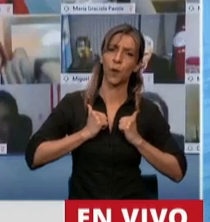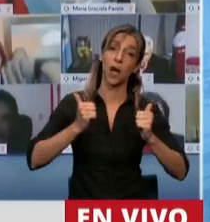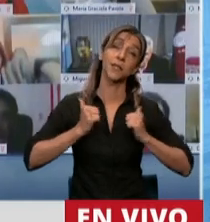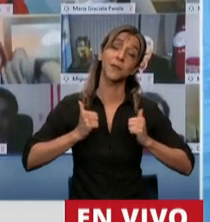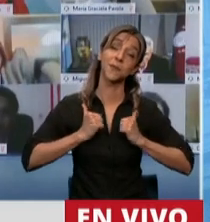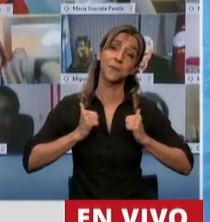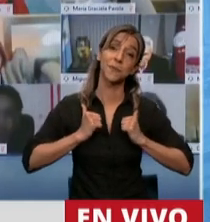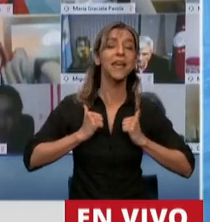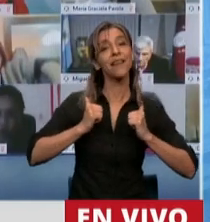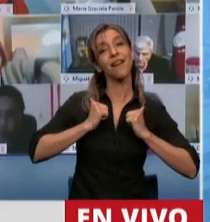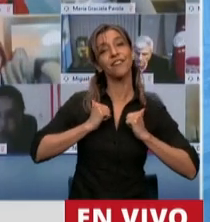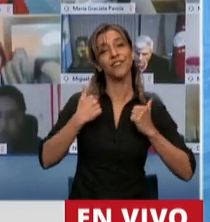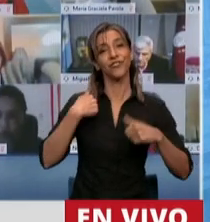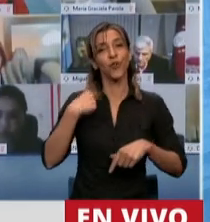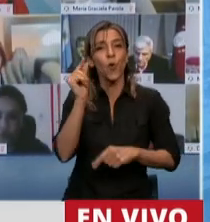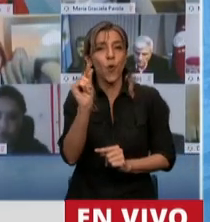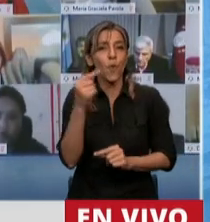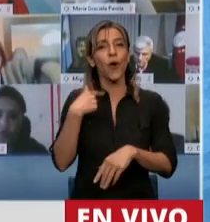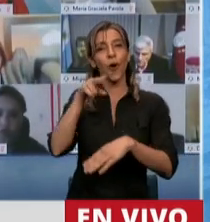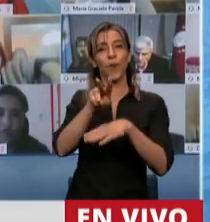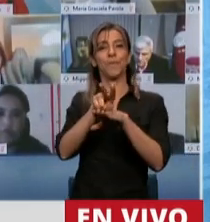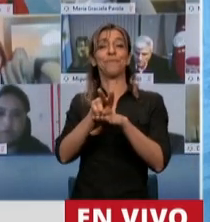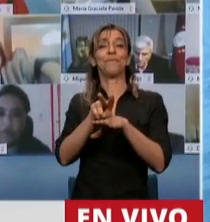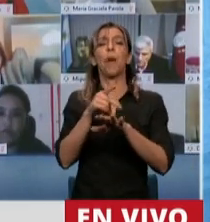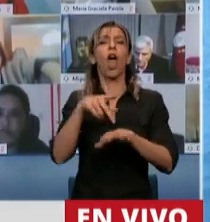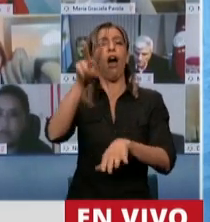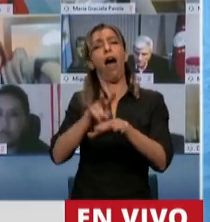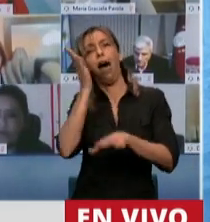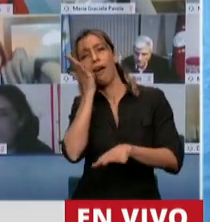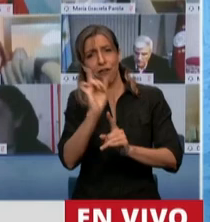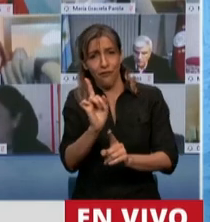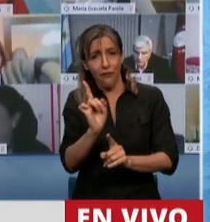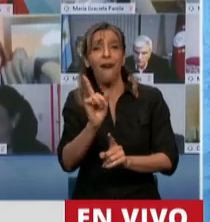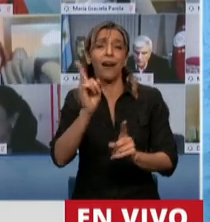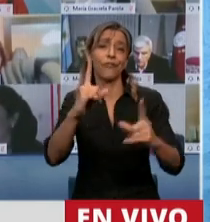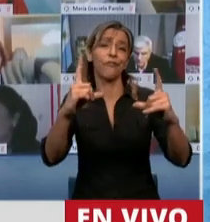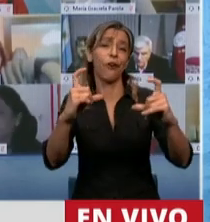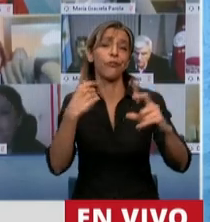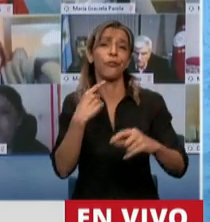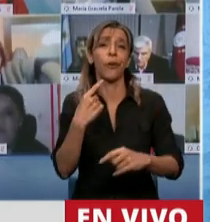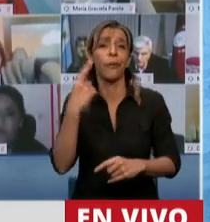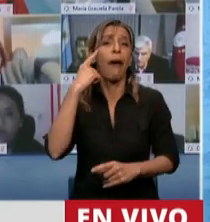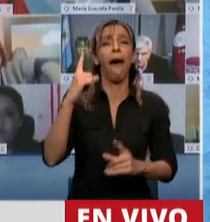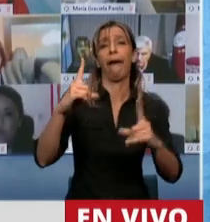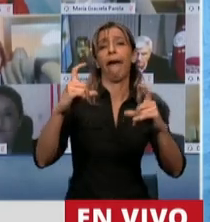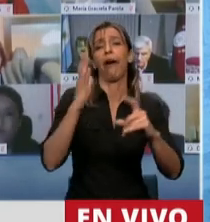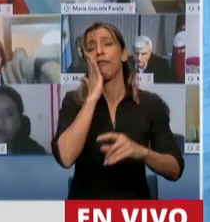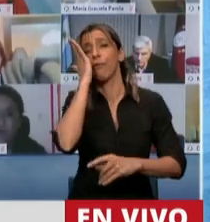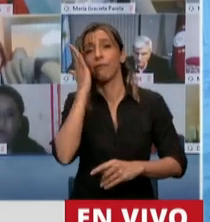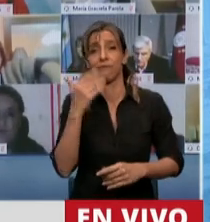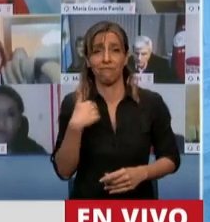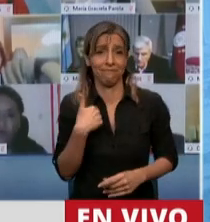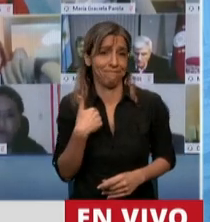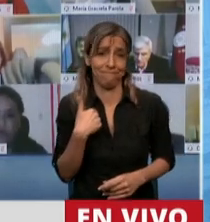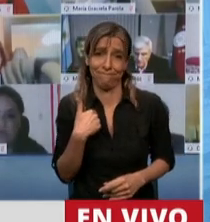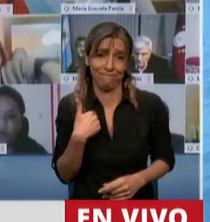papanata me sacó una foto diciendo que estaba durmiendo en una sesión, cuando todos sabemos que con todos mis defectos debo ser